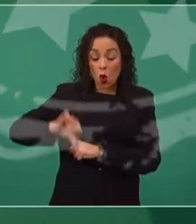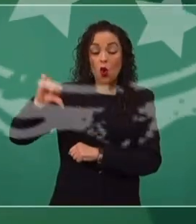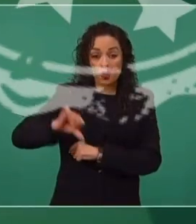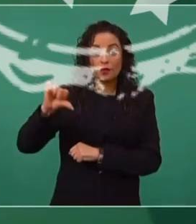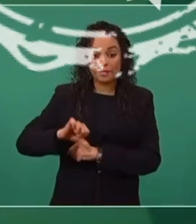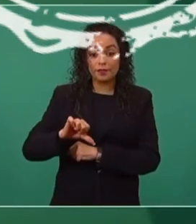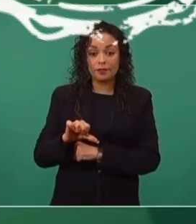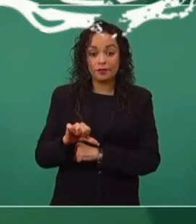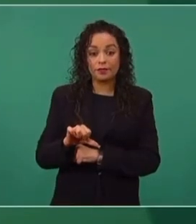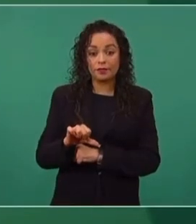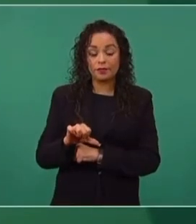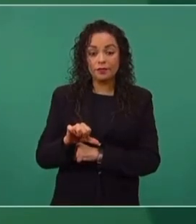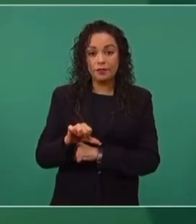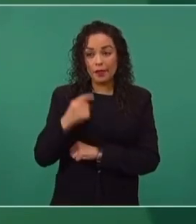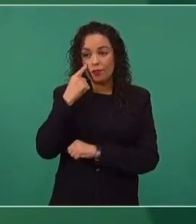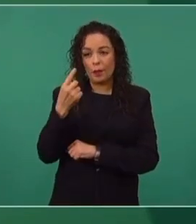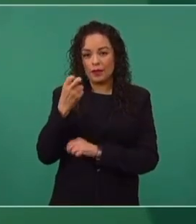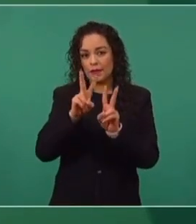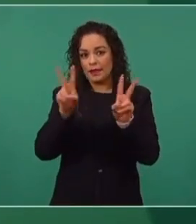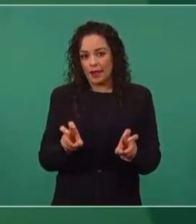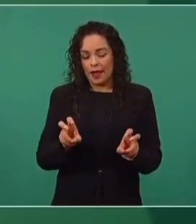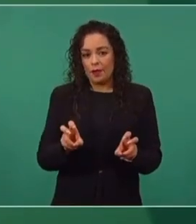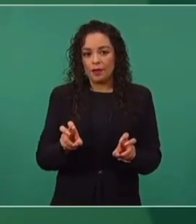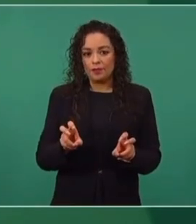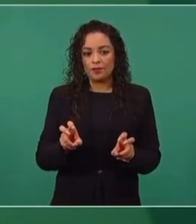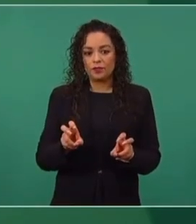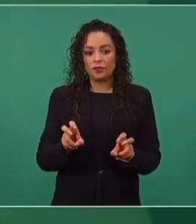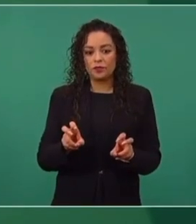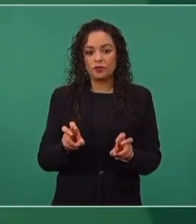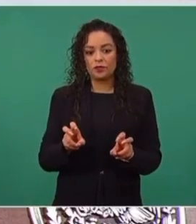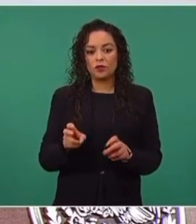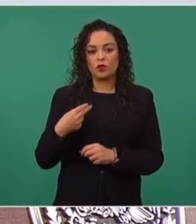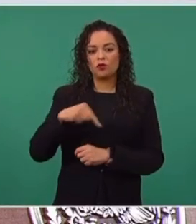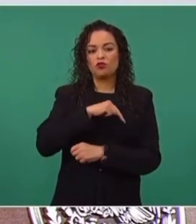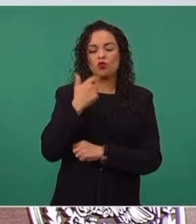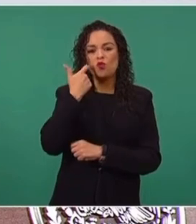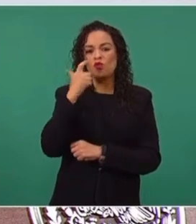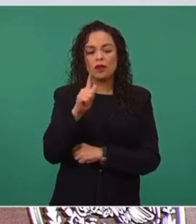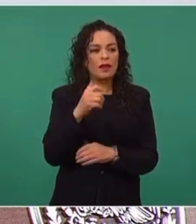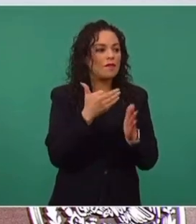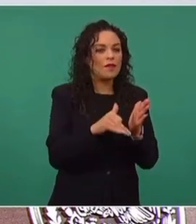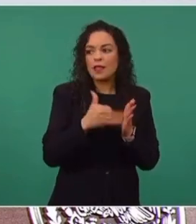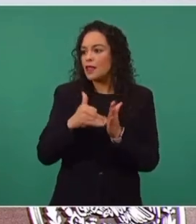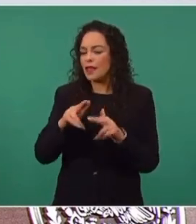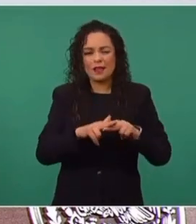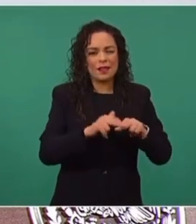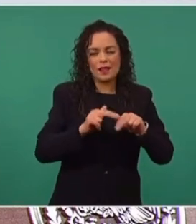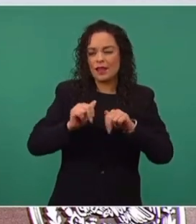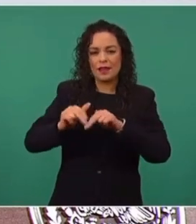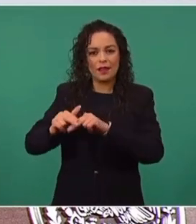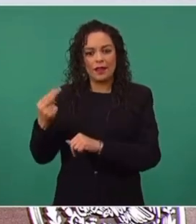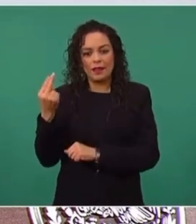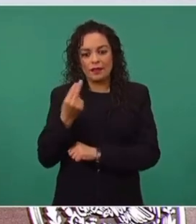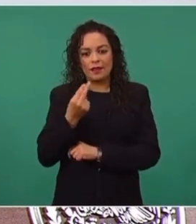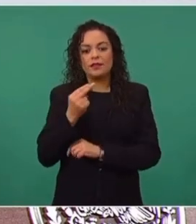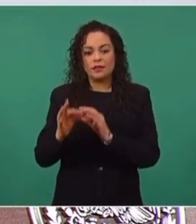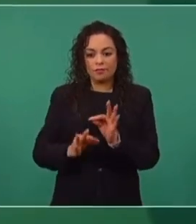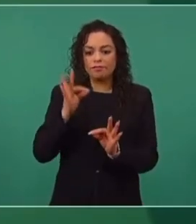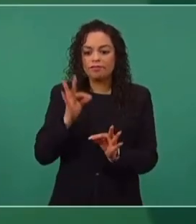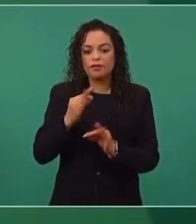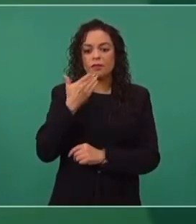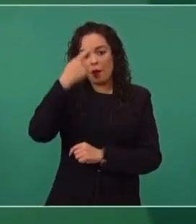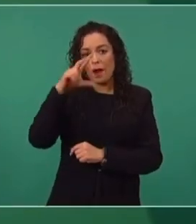Porque queremos que no quede ningún hueco para hacer interpretaciones,